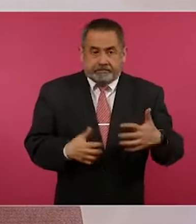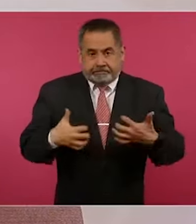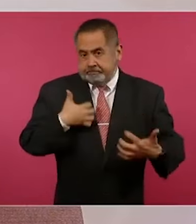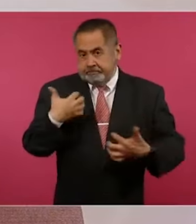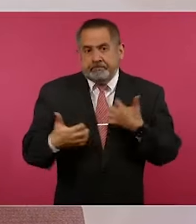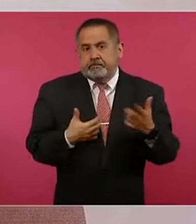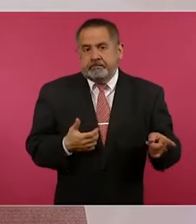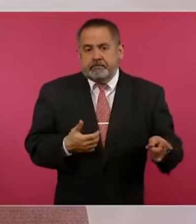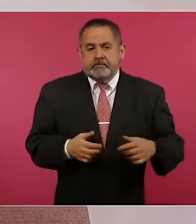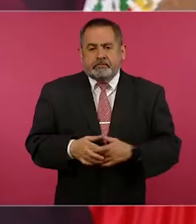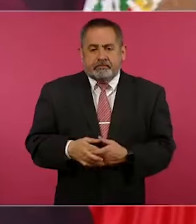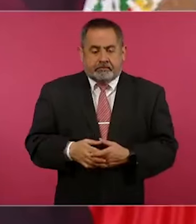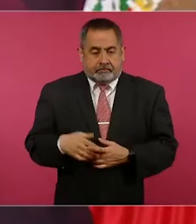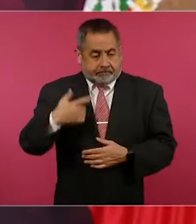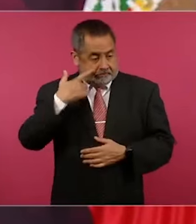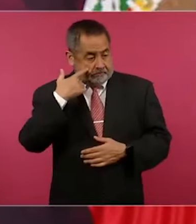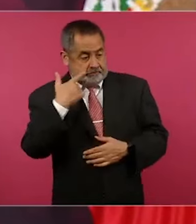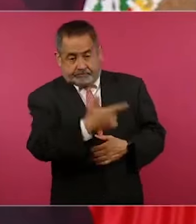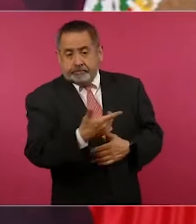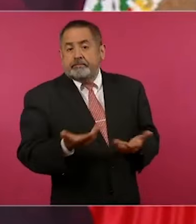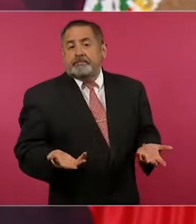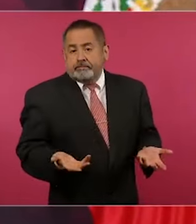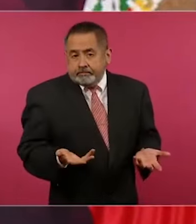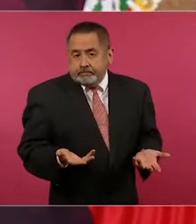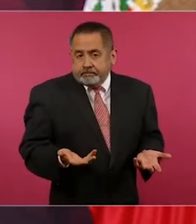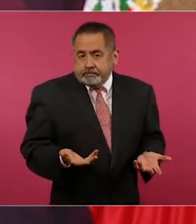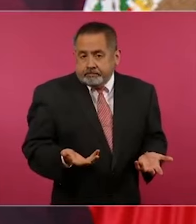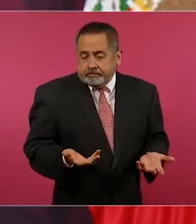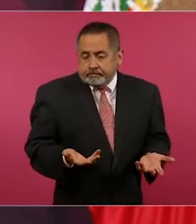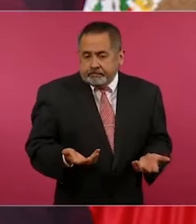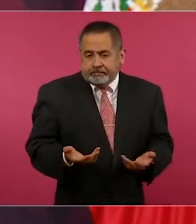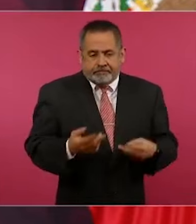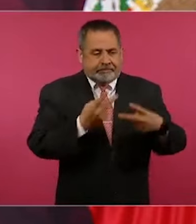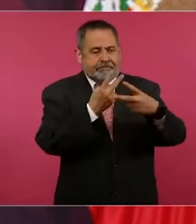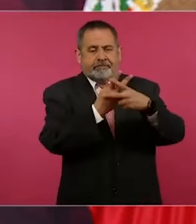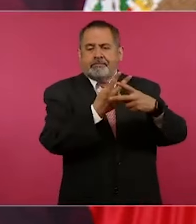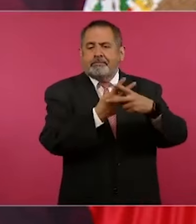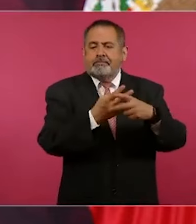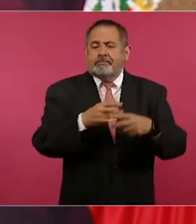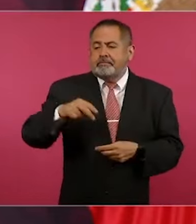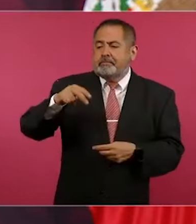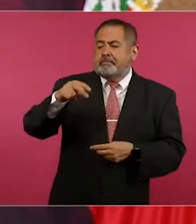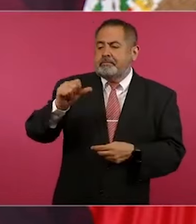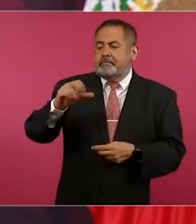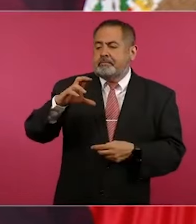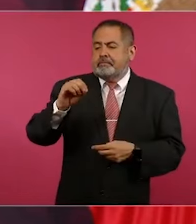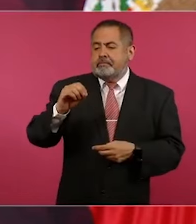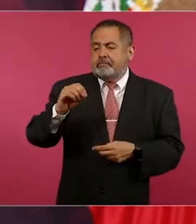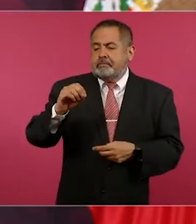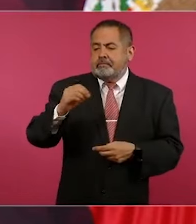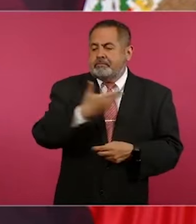Y la prueba es esto de narcopresidente,